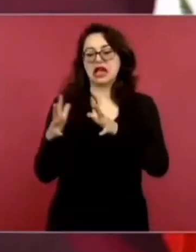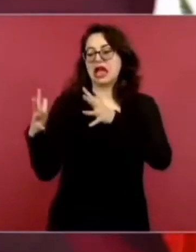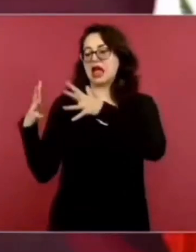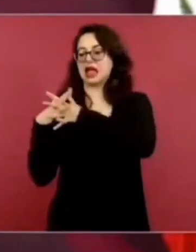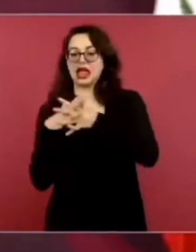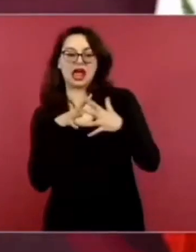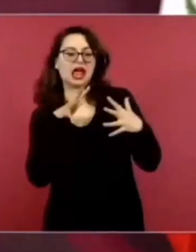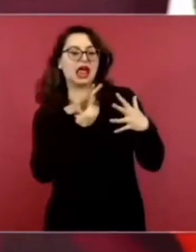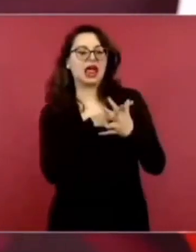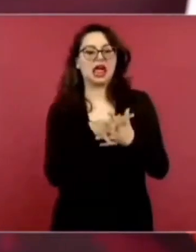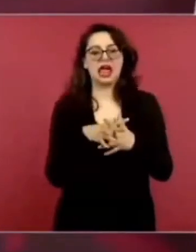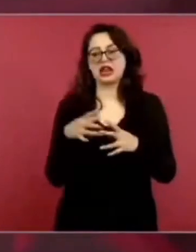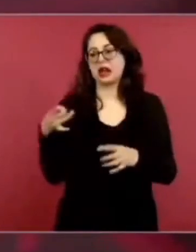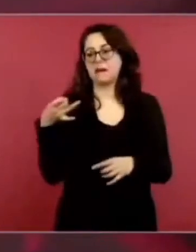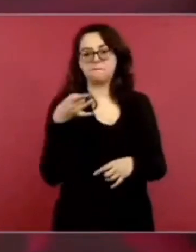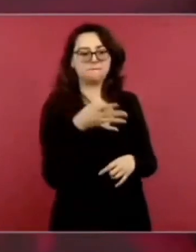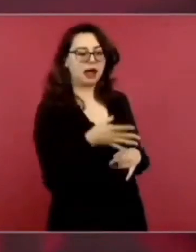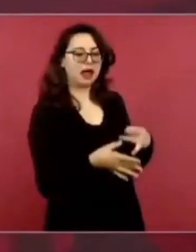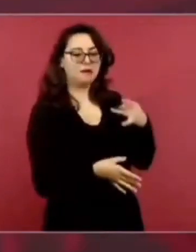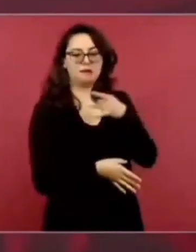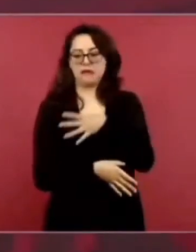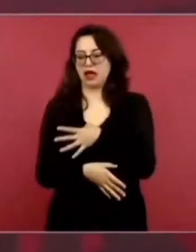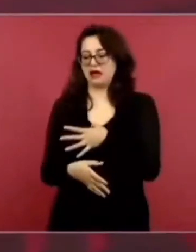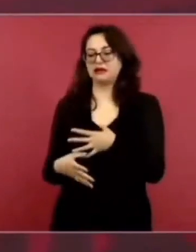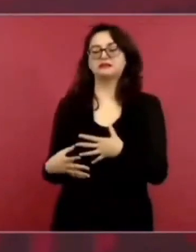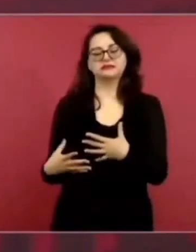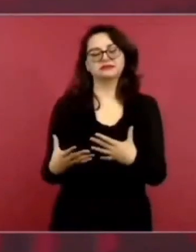Pero el pueblo vivía en libertad.